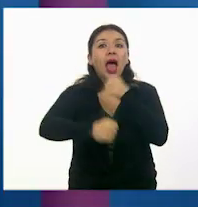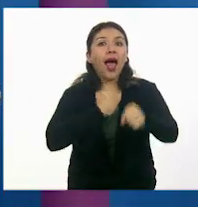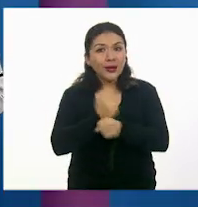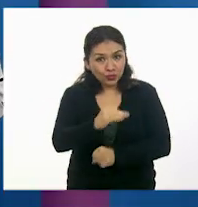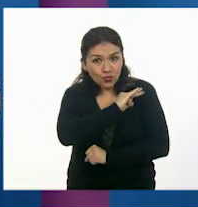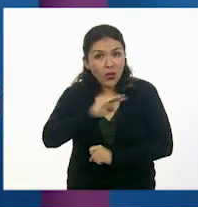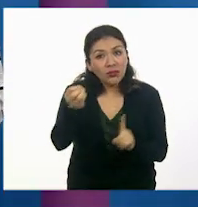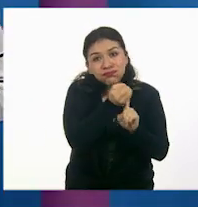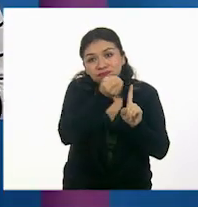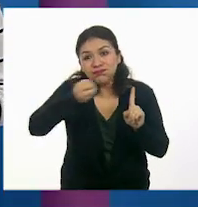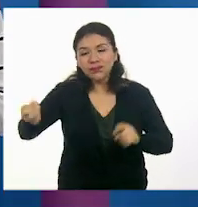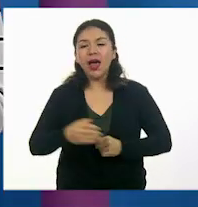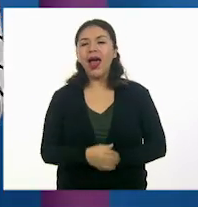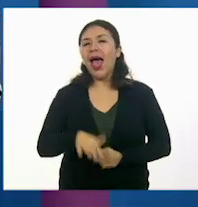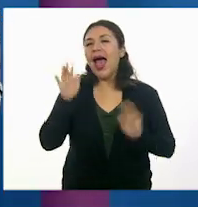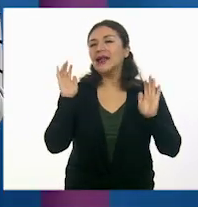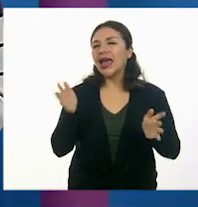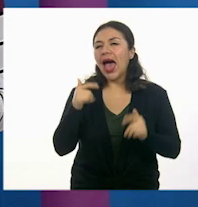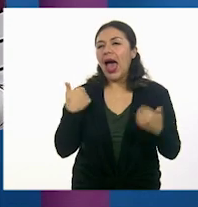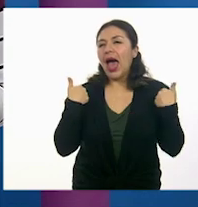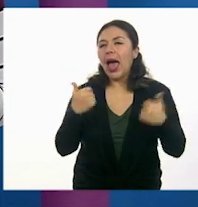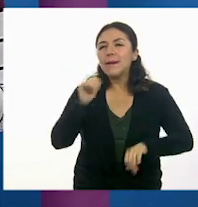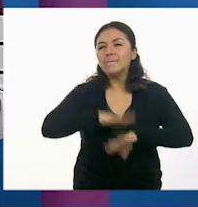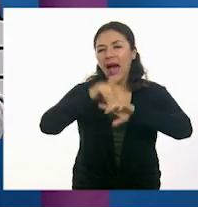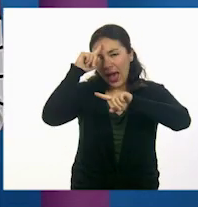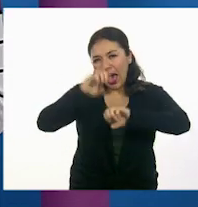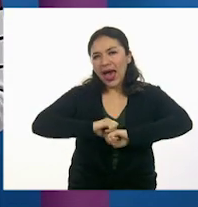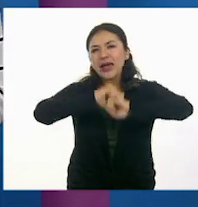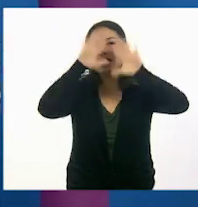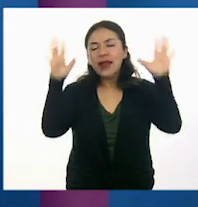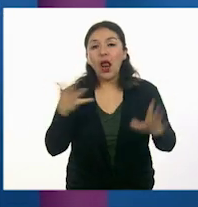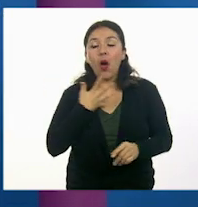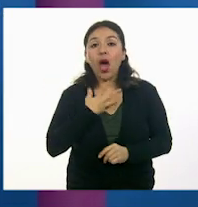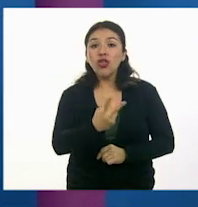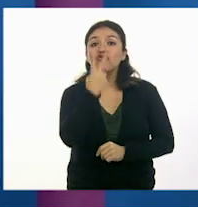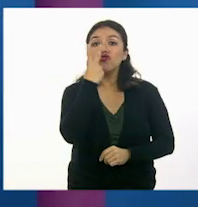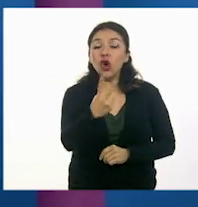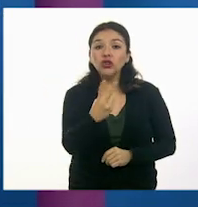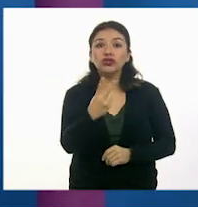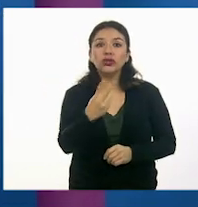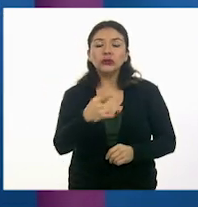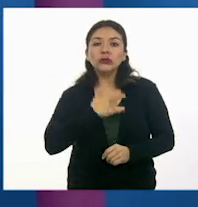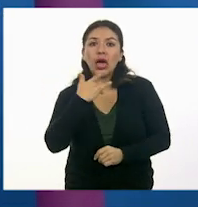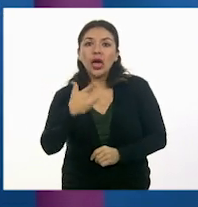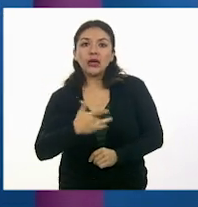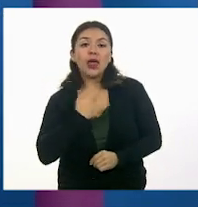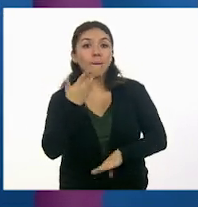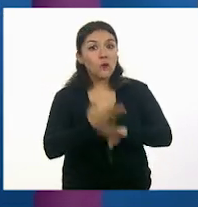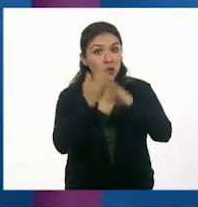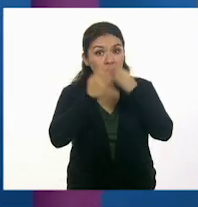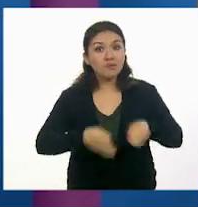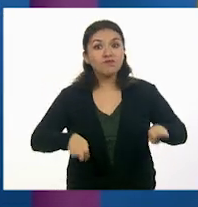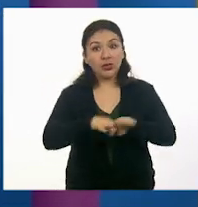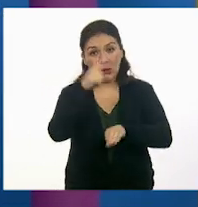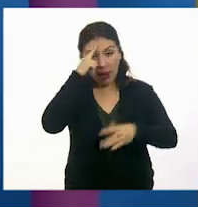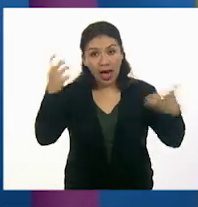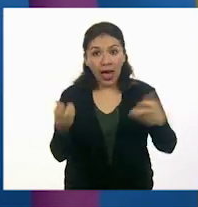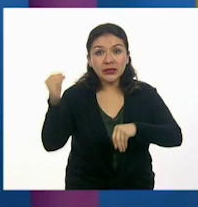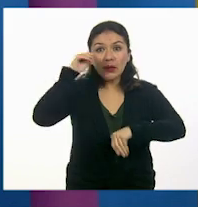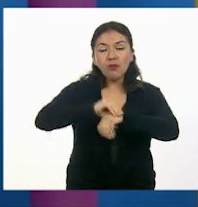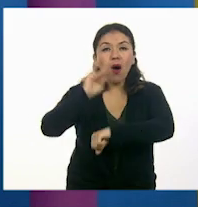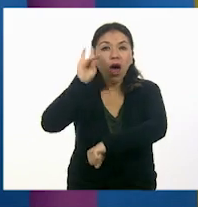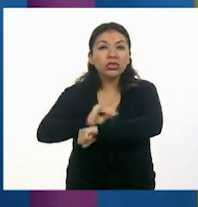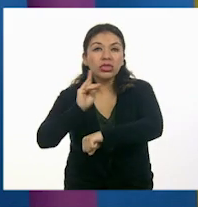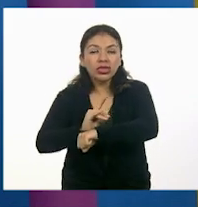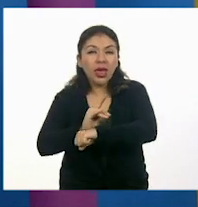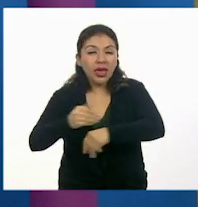Julio, ahora sí ya me quedó mucho más claro. Entonces tenemos dos nociones que son muy importantes para que se logre la ficción